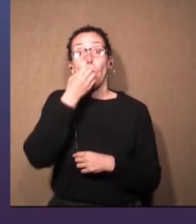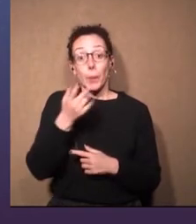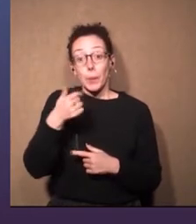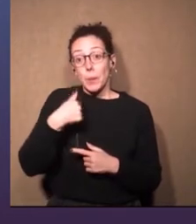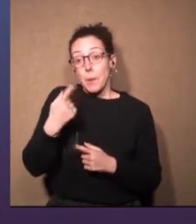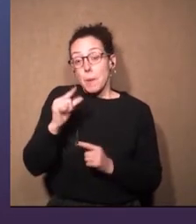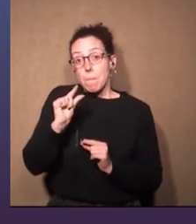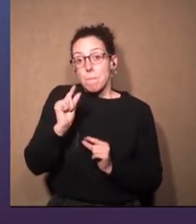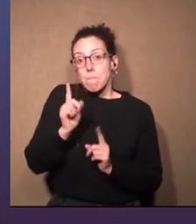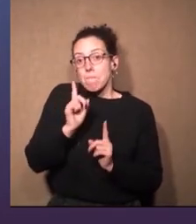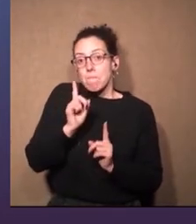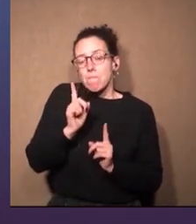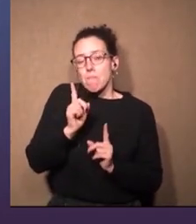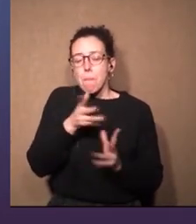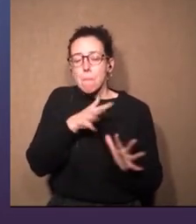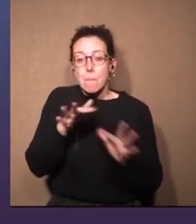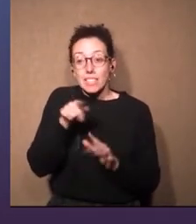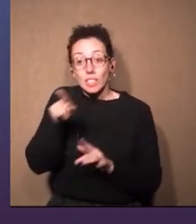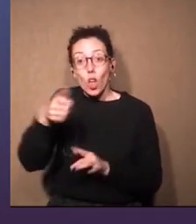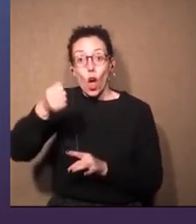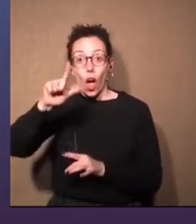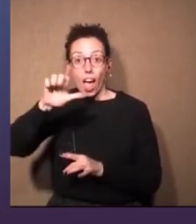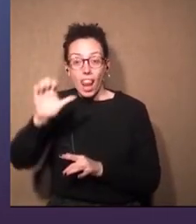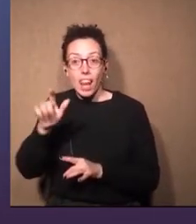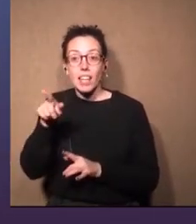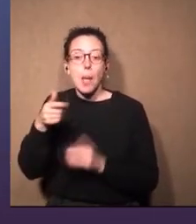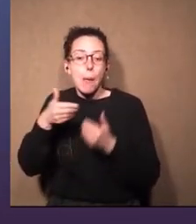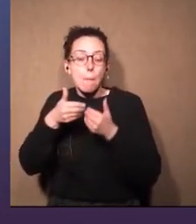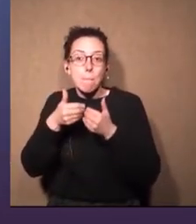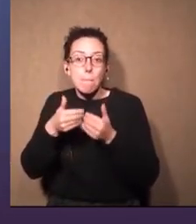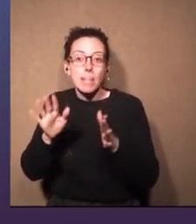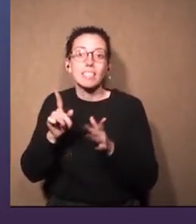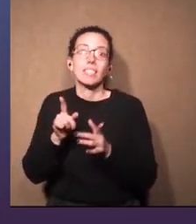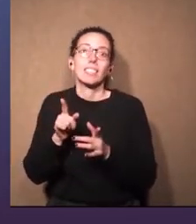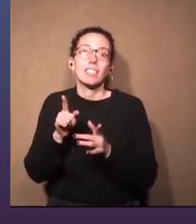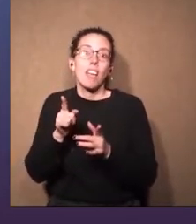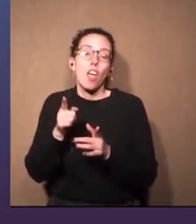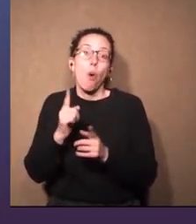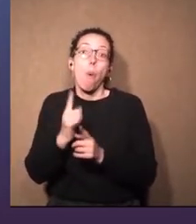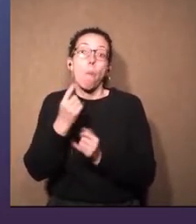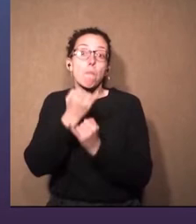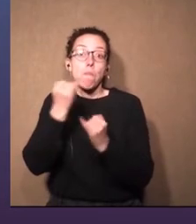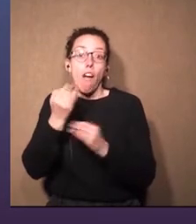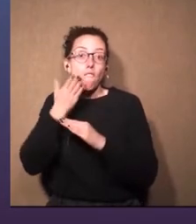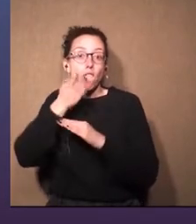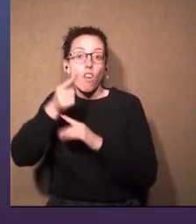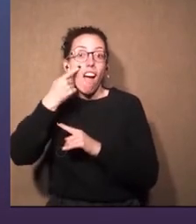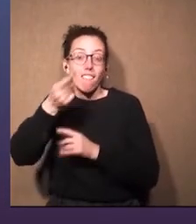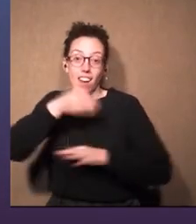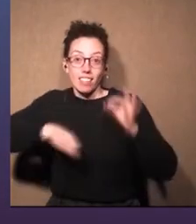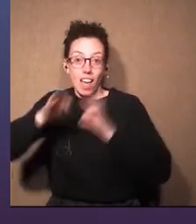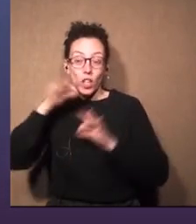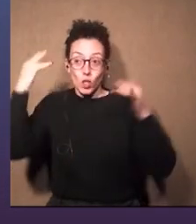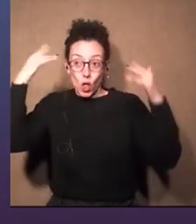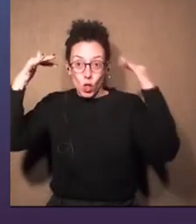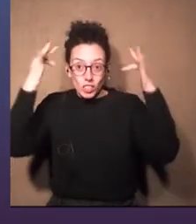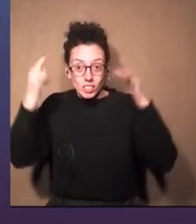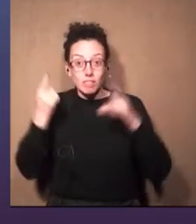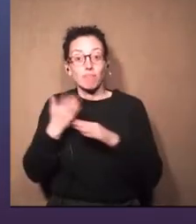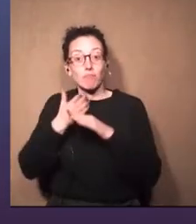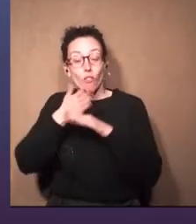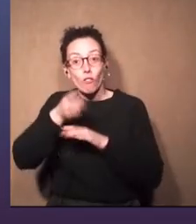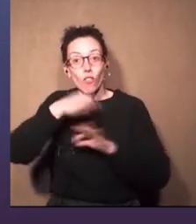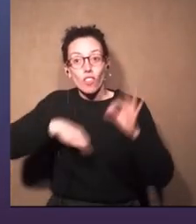Bueno, yo un poco también como Ale, empecé a interesarme como afectadora cuando era adolescente,